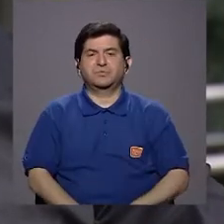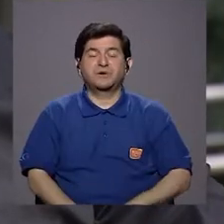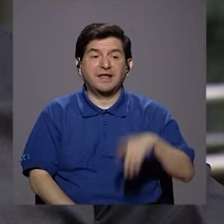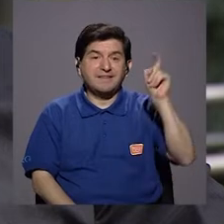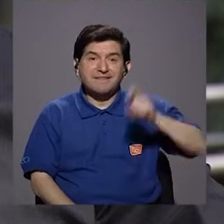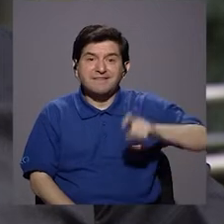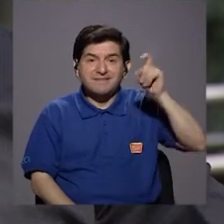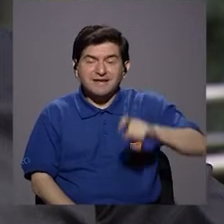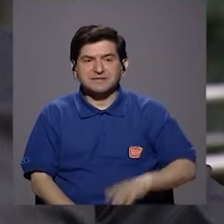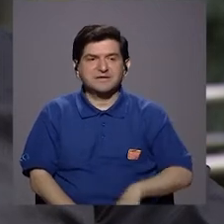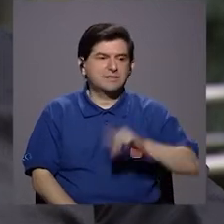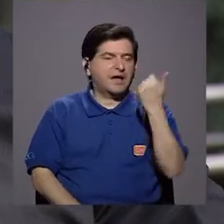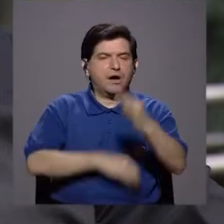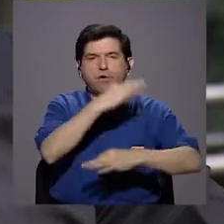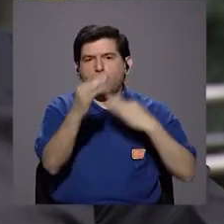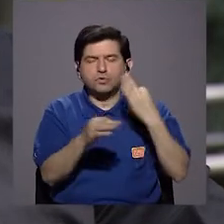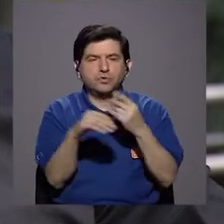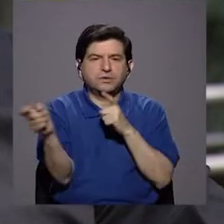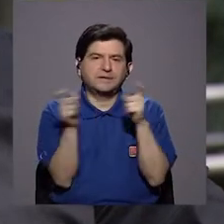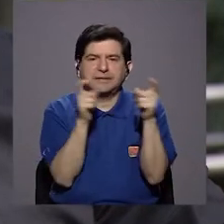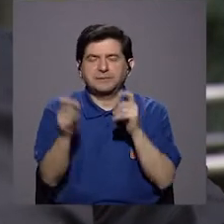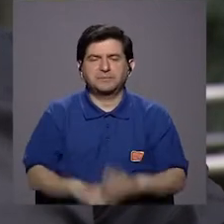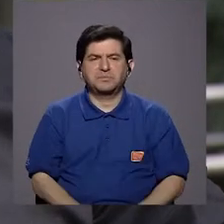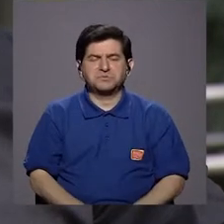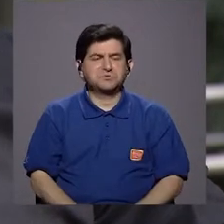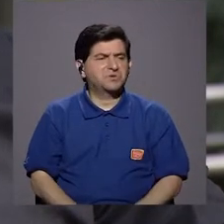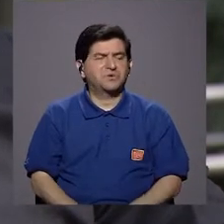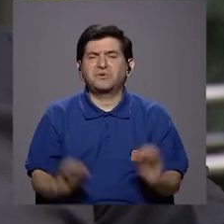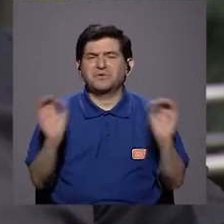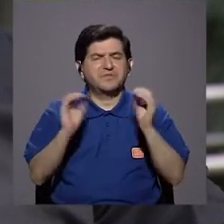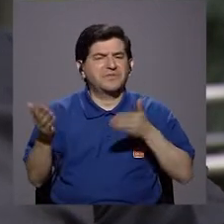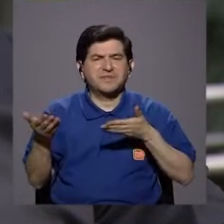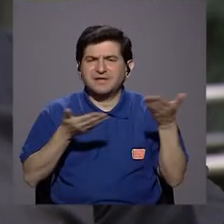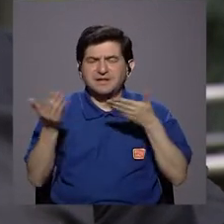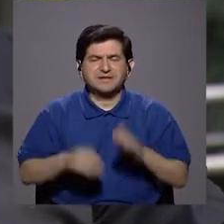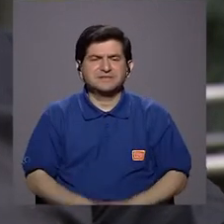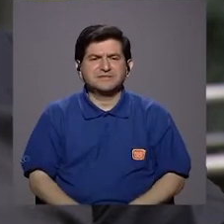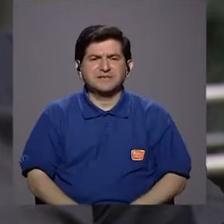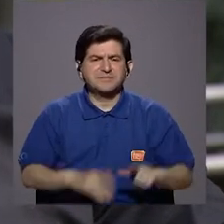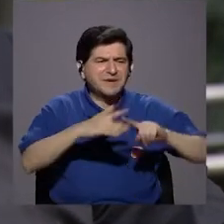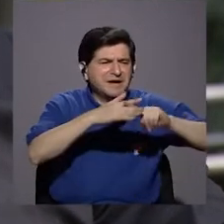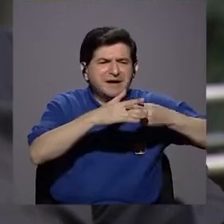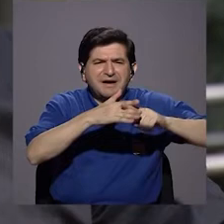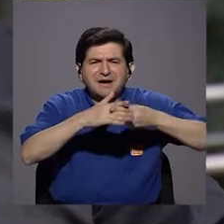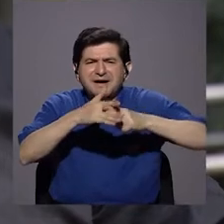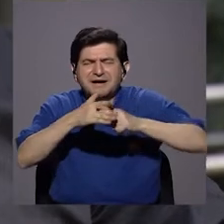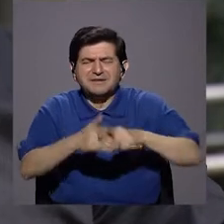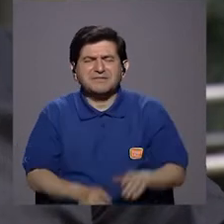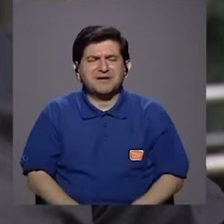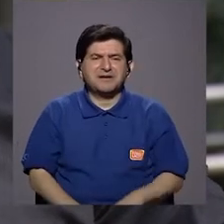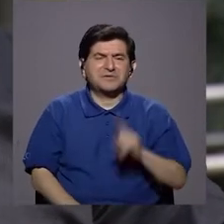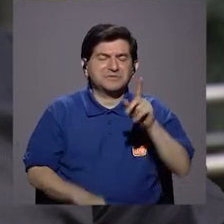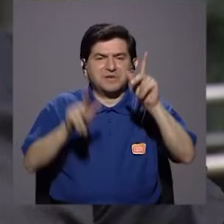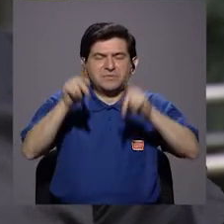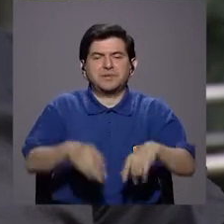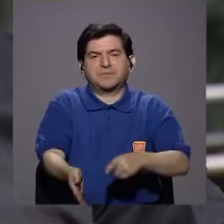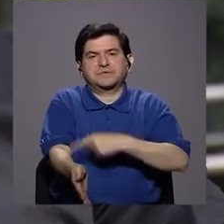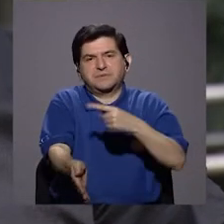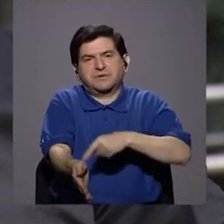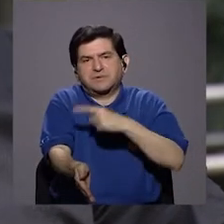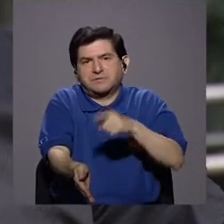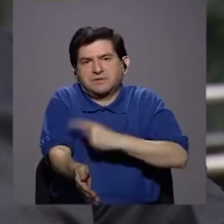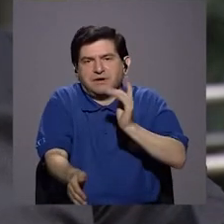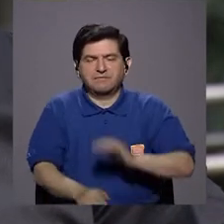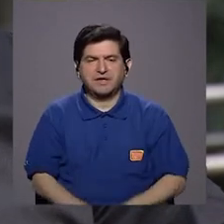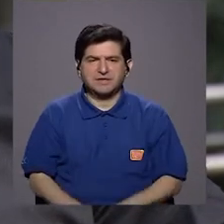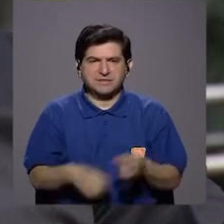Que necesita, digamos, otra serie de manejos. De nada sirve hacerle una restauración nada más ahí aislada a un paciente